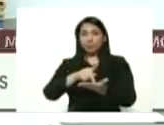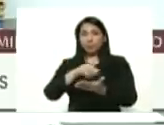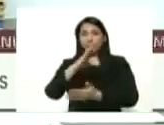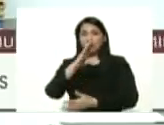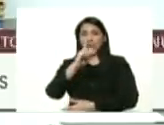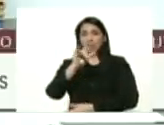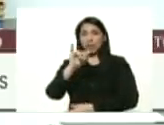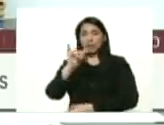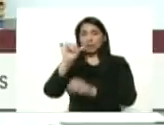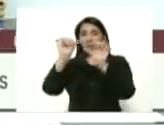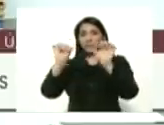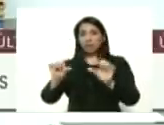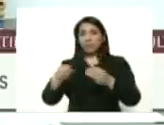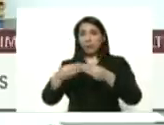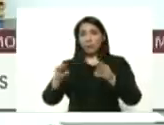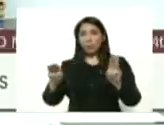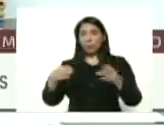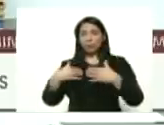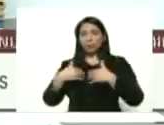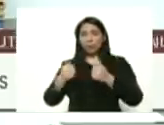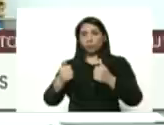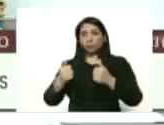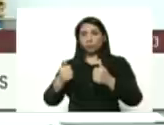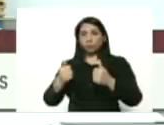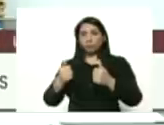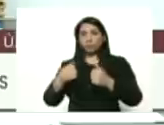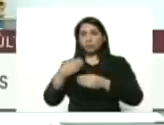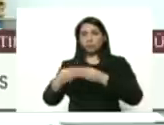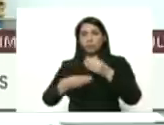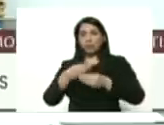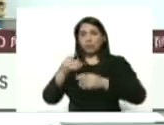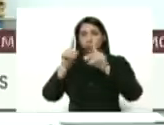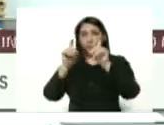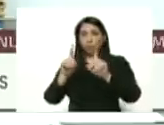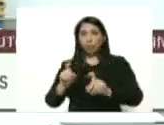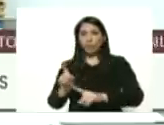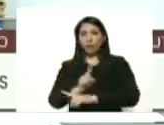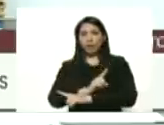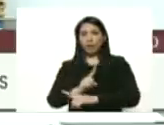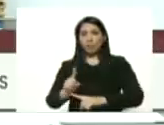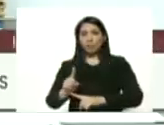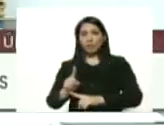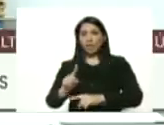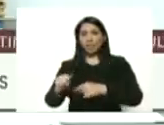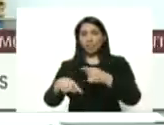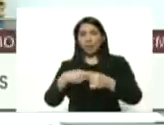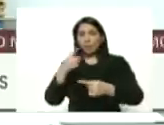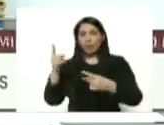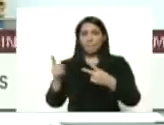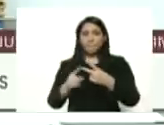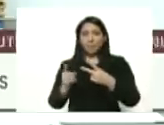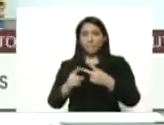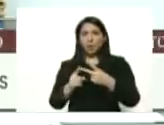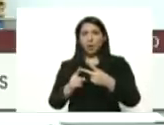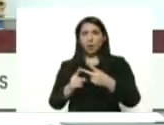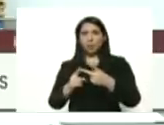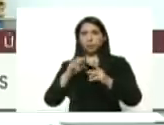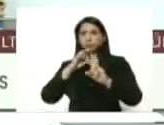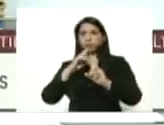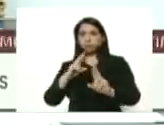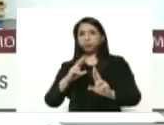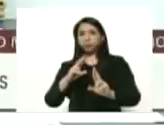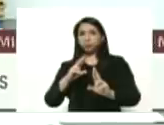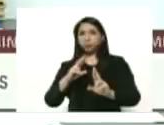del sistema público de salud se le tomó la prueba rápido de inmediato en 10 minutos dio los resultados